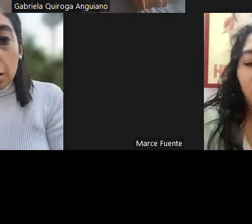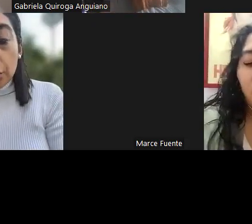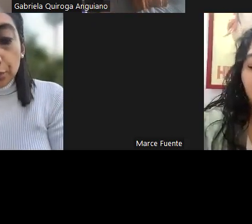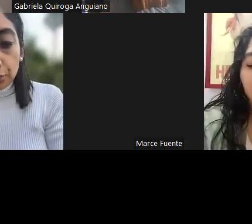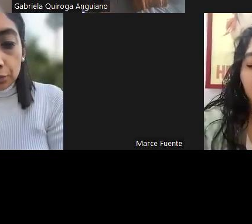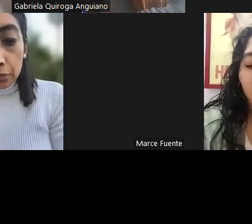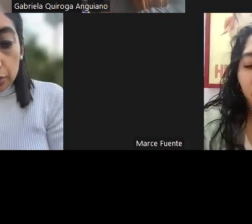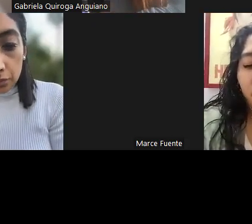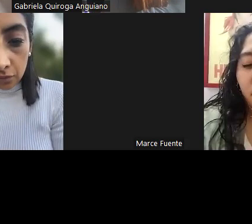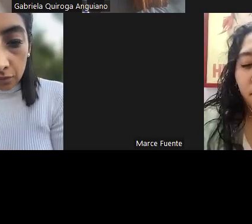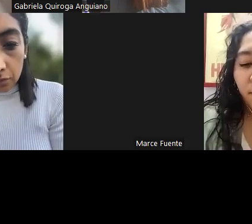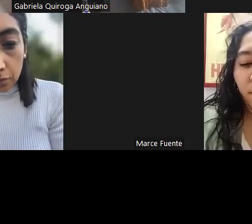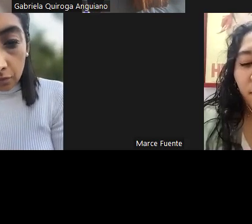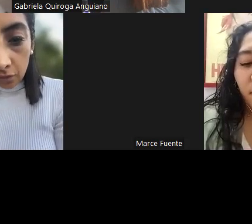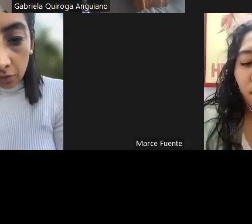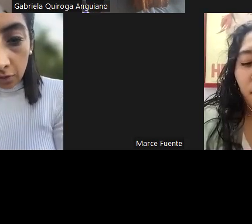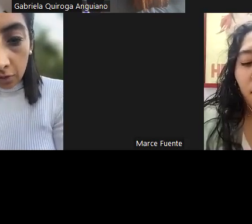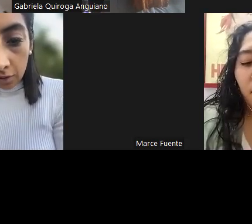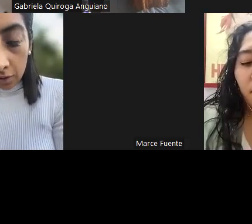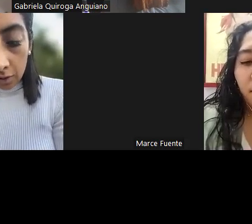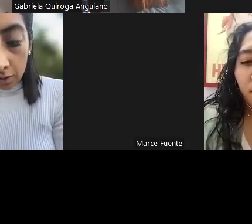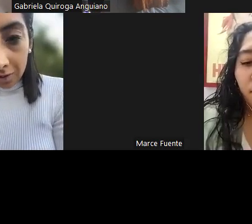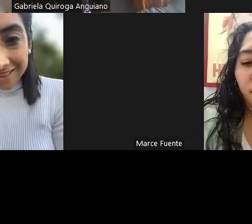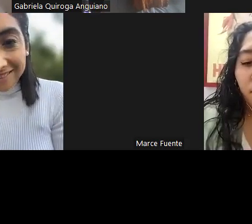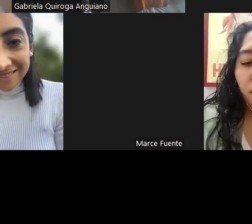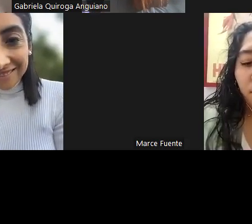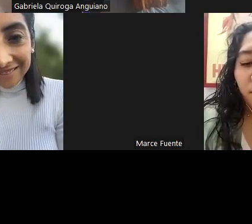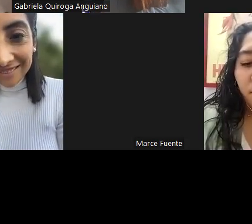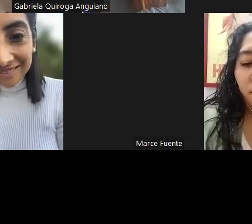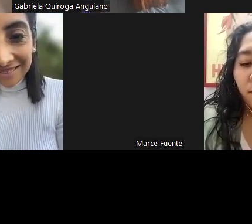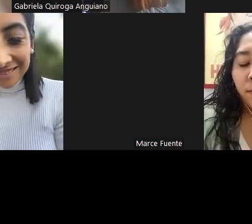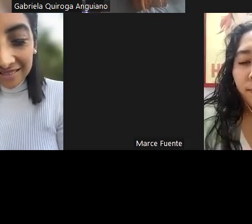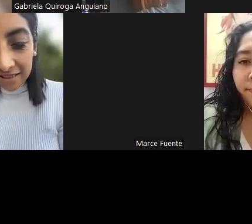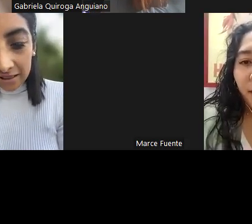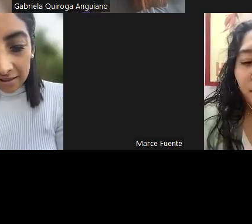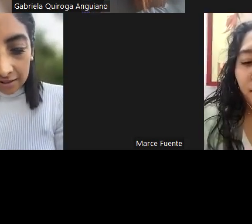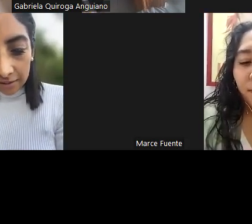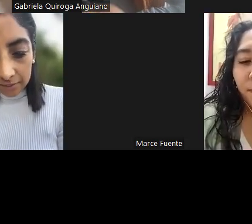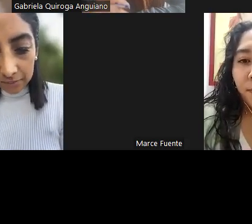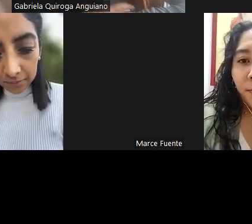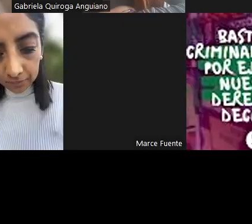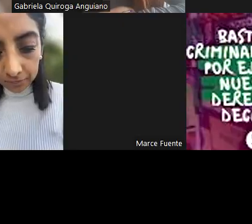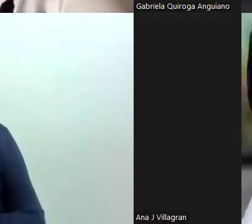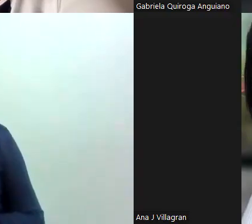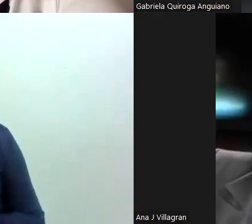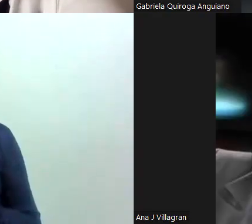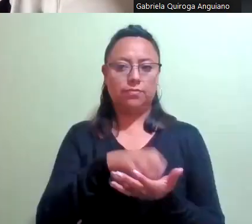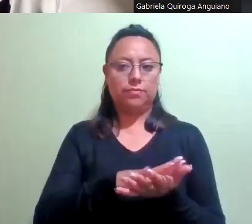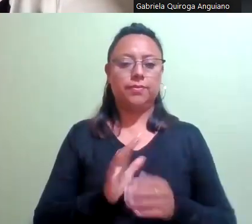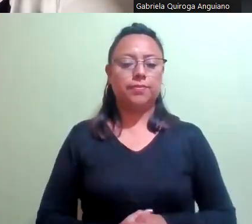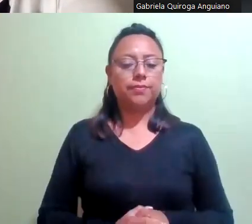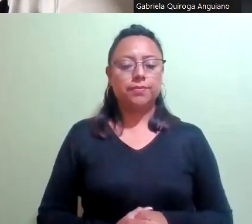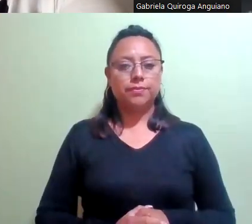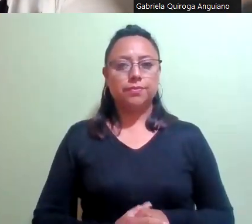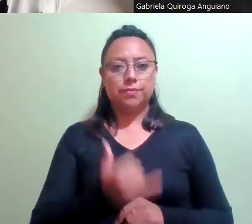dejado. Sí, se toma la asistencia de la diputada Marcela. Se informa la presidencia